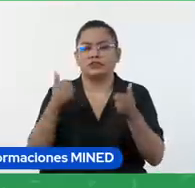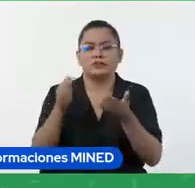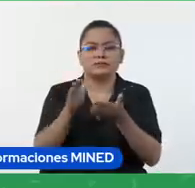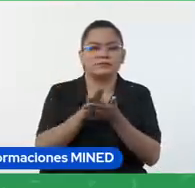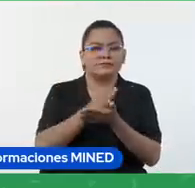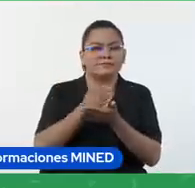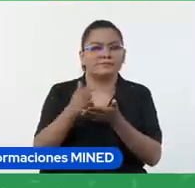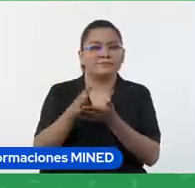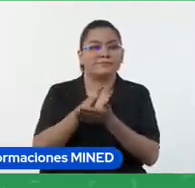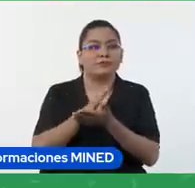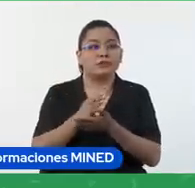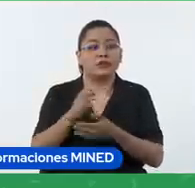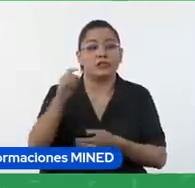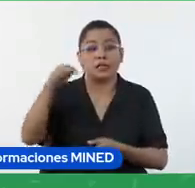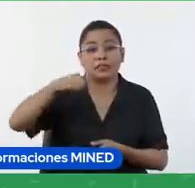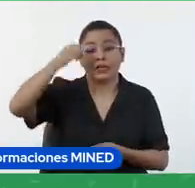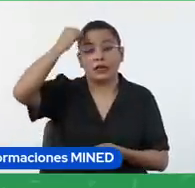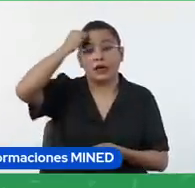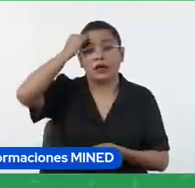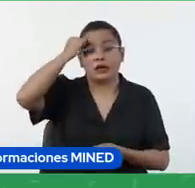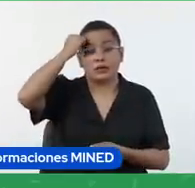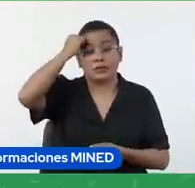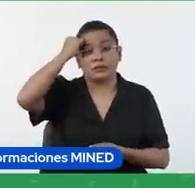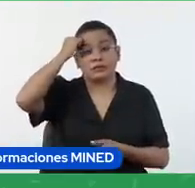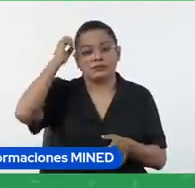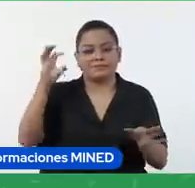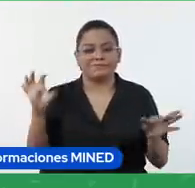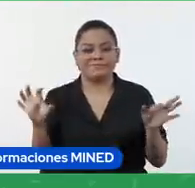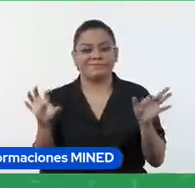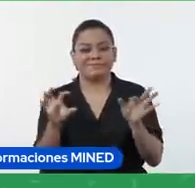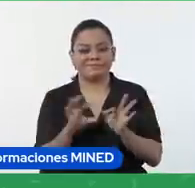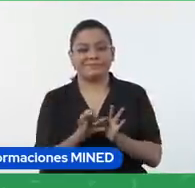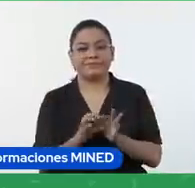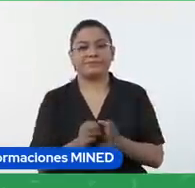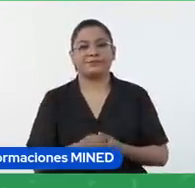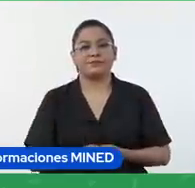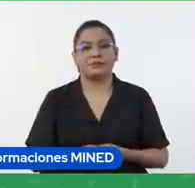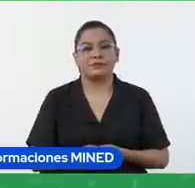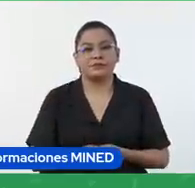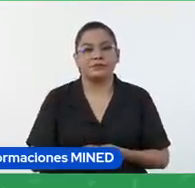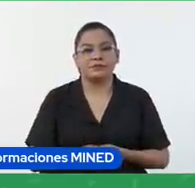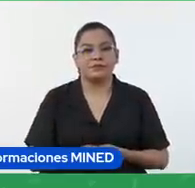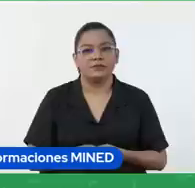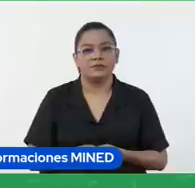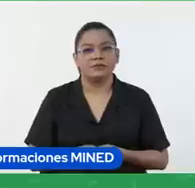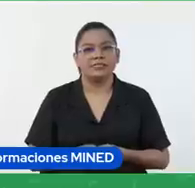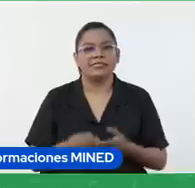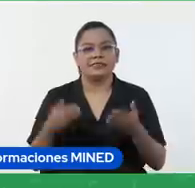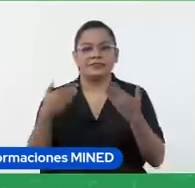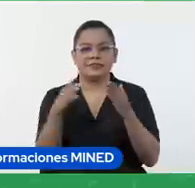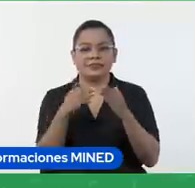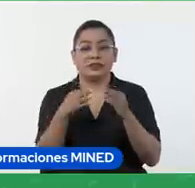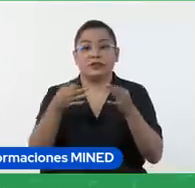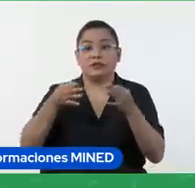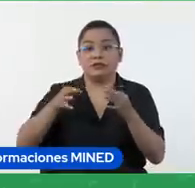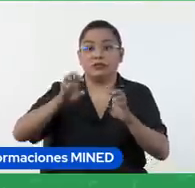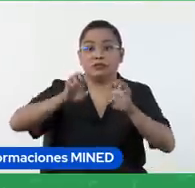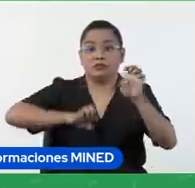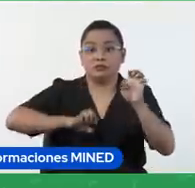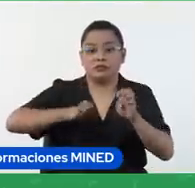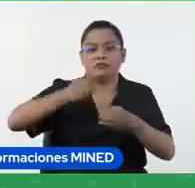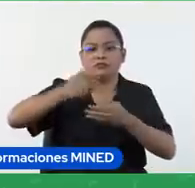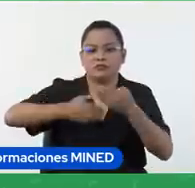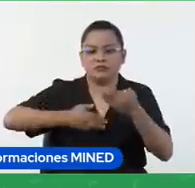finalmente este aprendizaje también sea colaborativo diversas formas de evaluar durante todo el